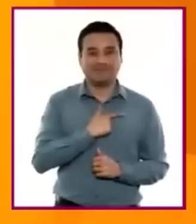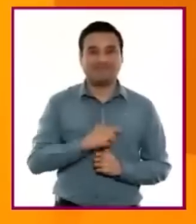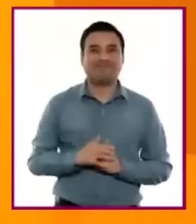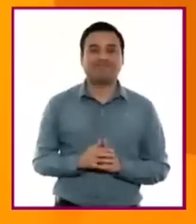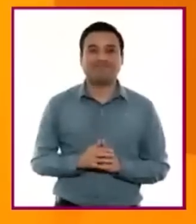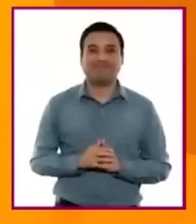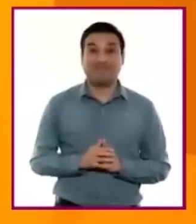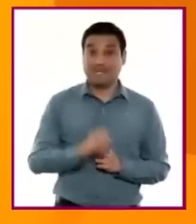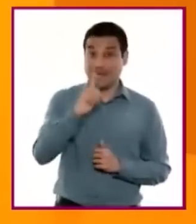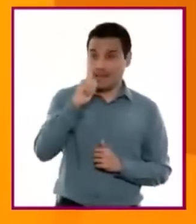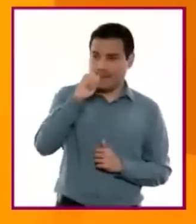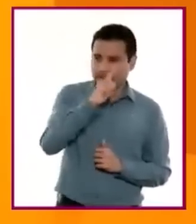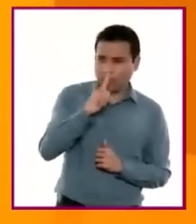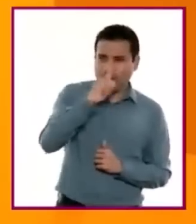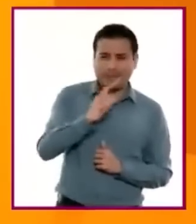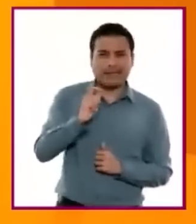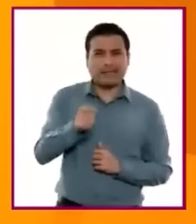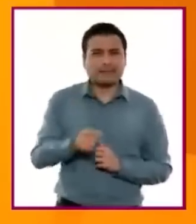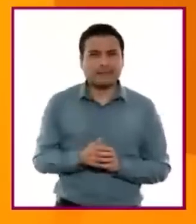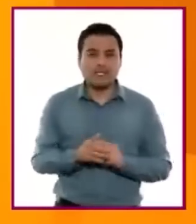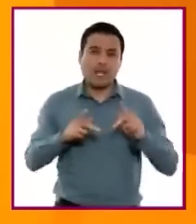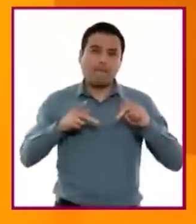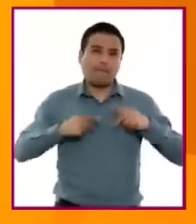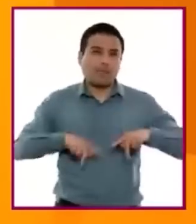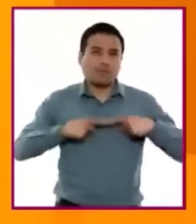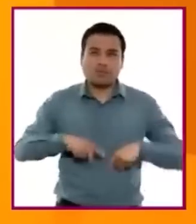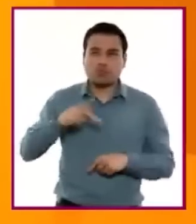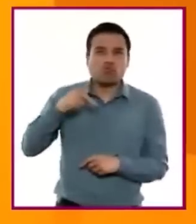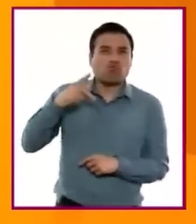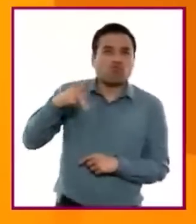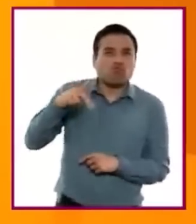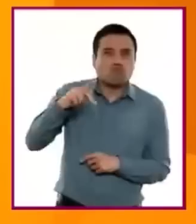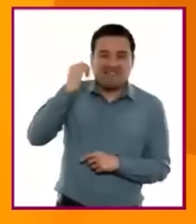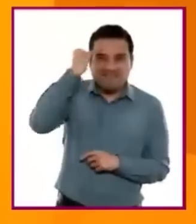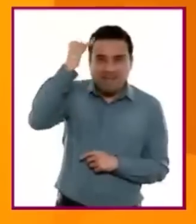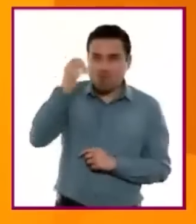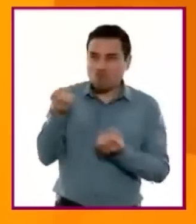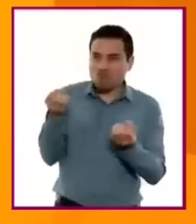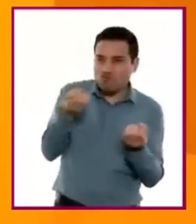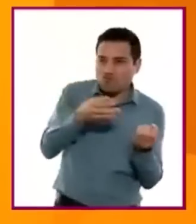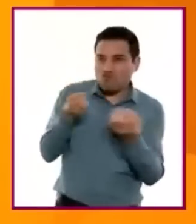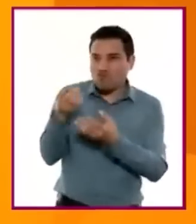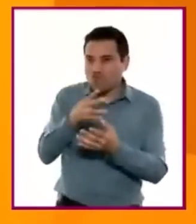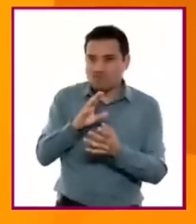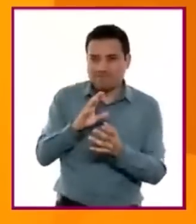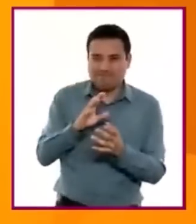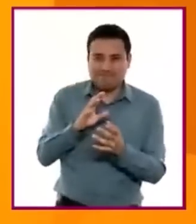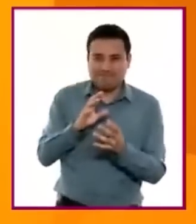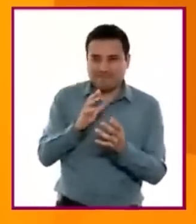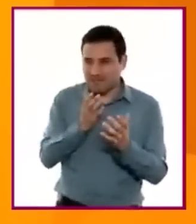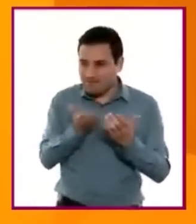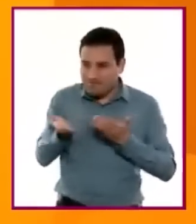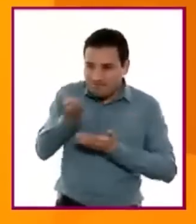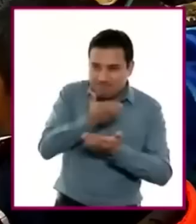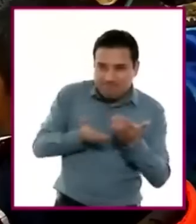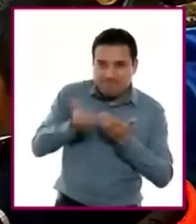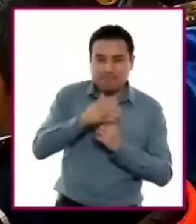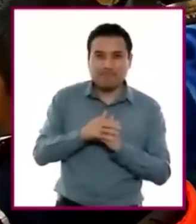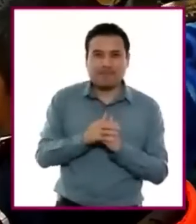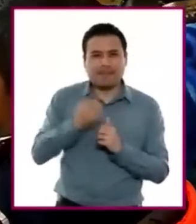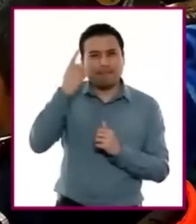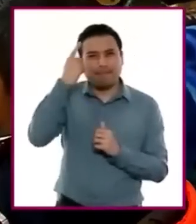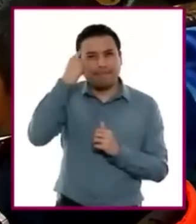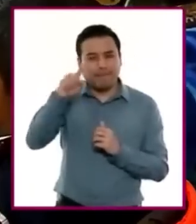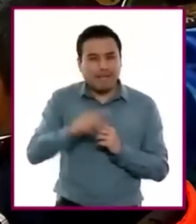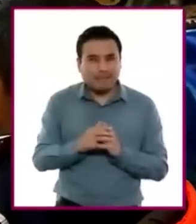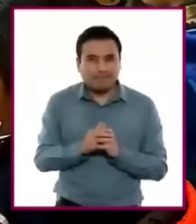lenguajes son construcciones sociales dinámicas que favorecen el desarrollo cognitivo, emocional y valoral de las personas y que